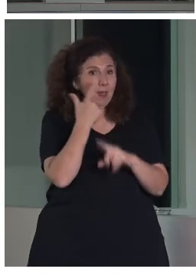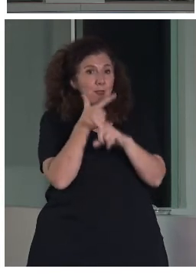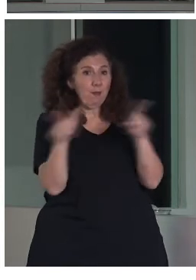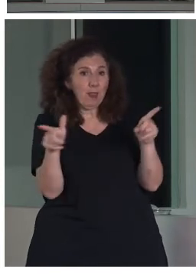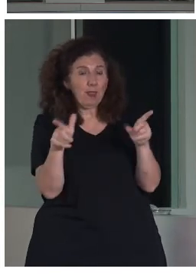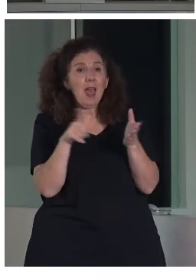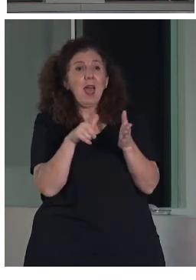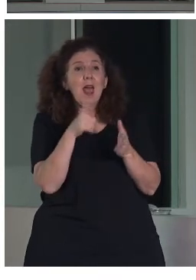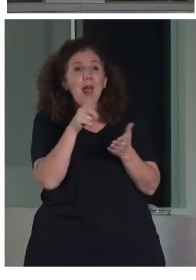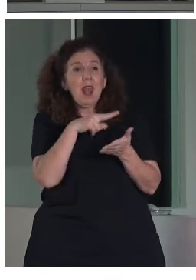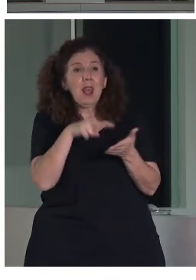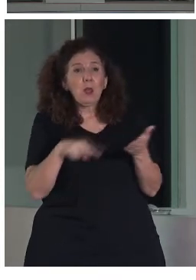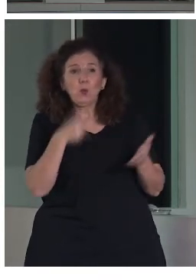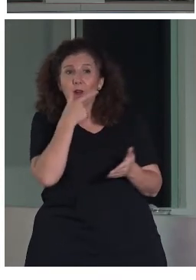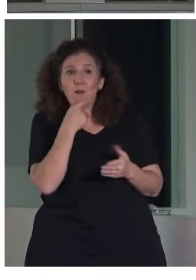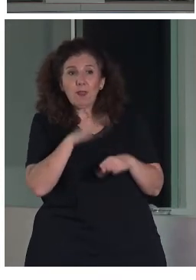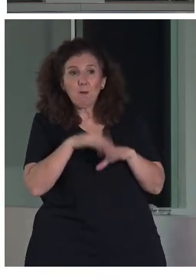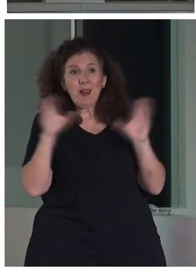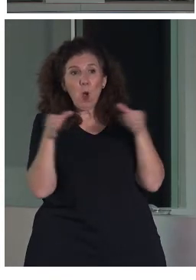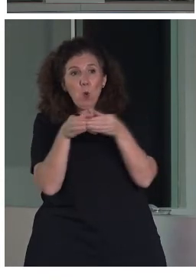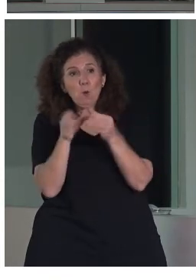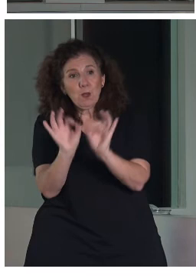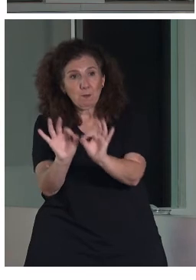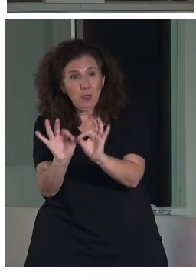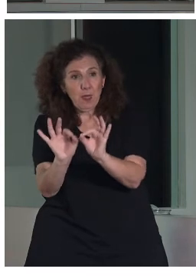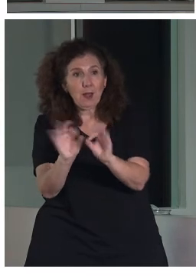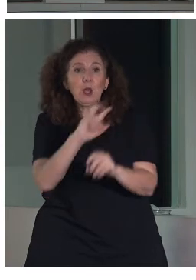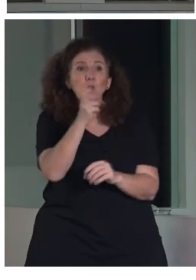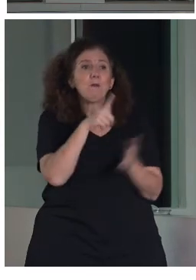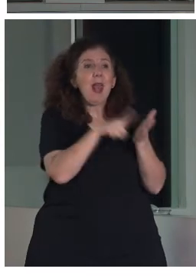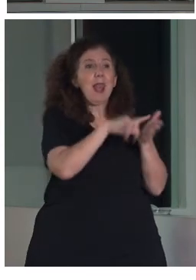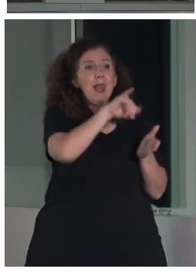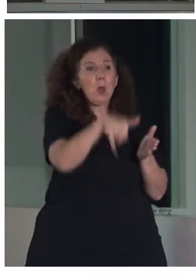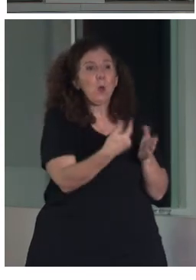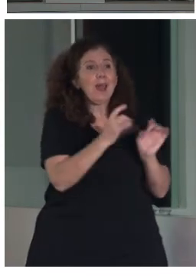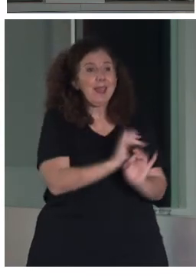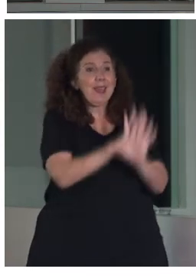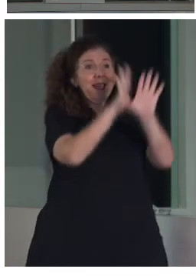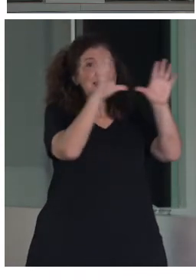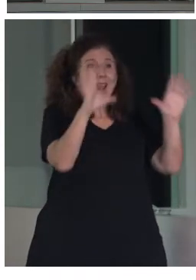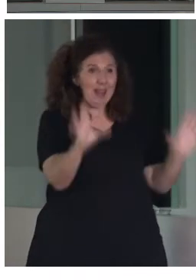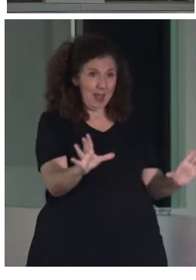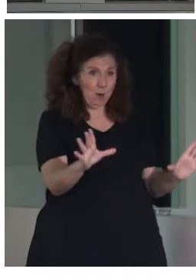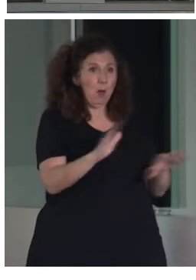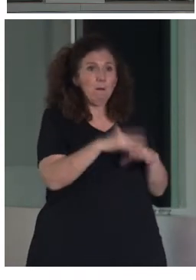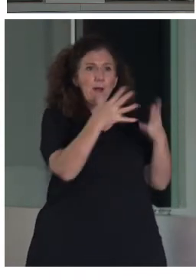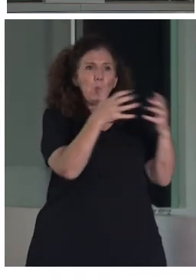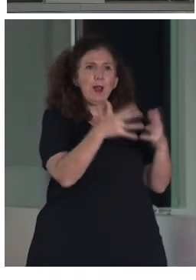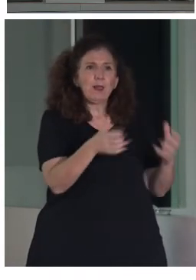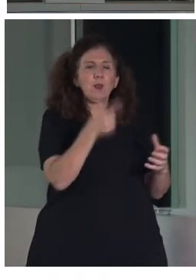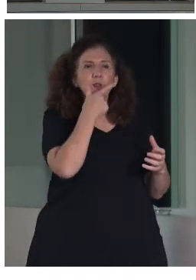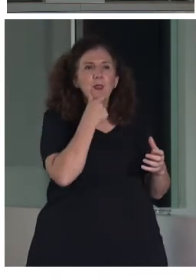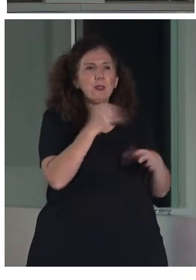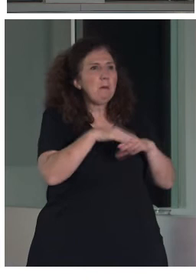fácil es para un grupo específico, mientras que se habla de lenguaje claro a la hora de plantear una redacción sencilla para un público